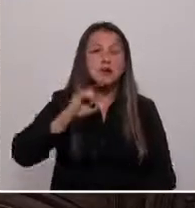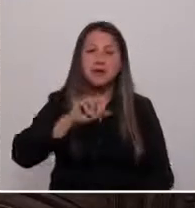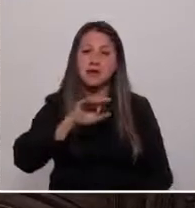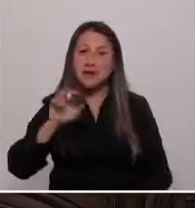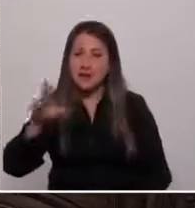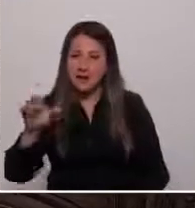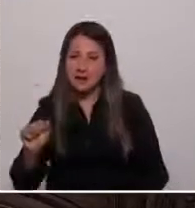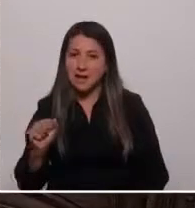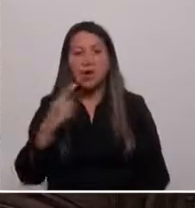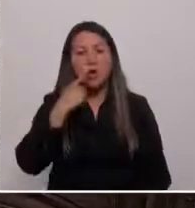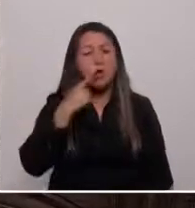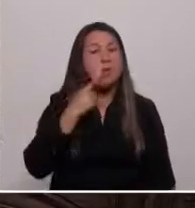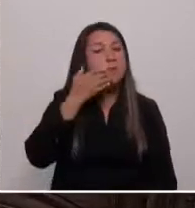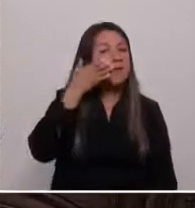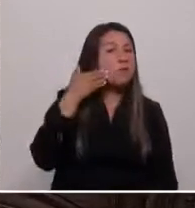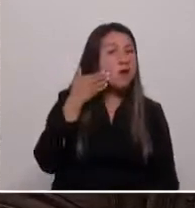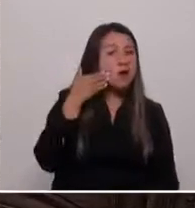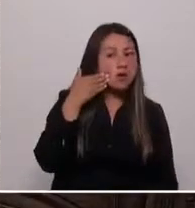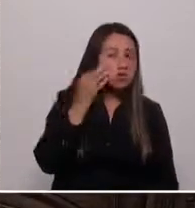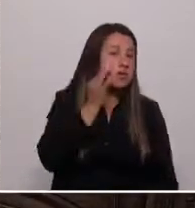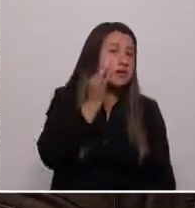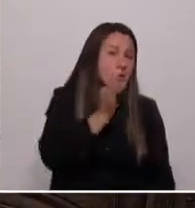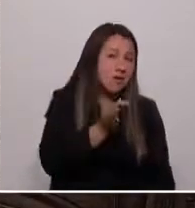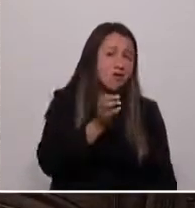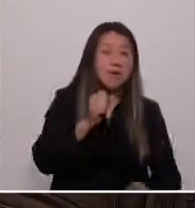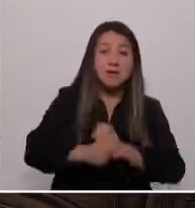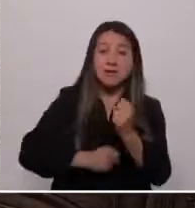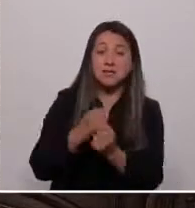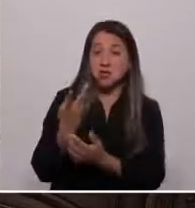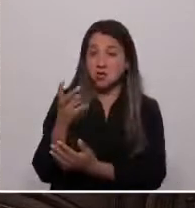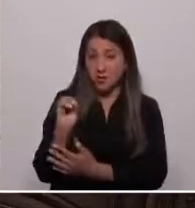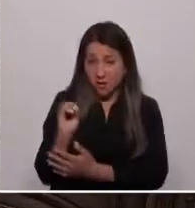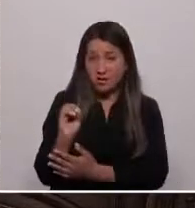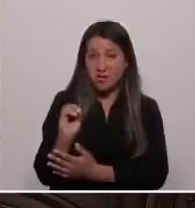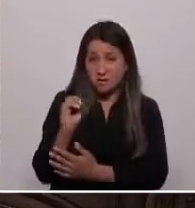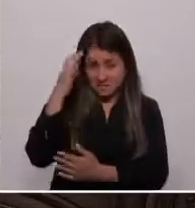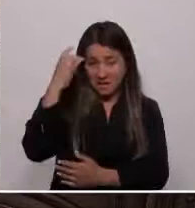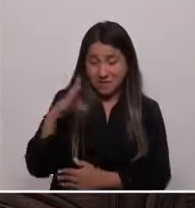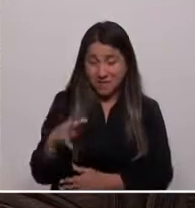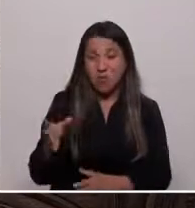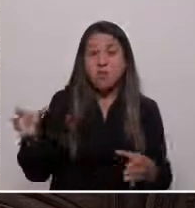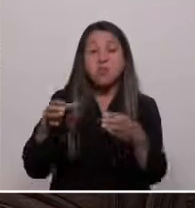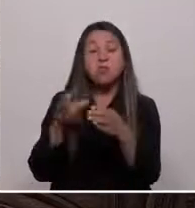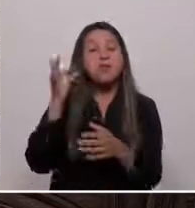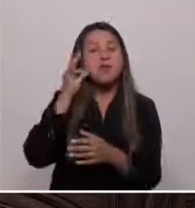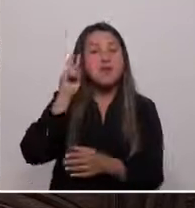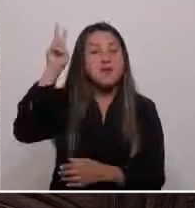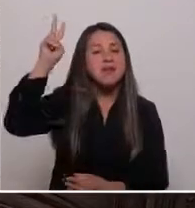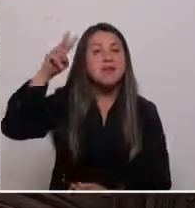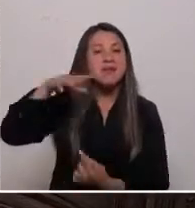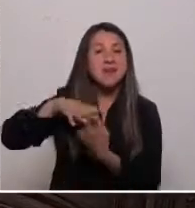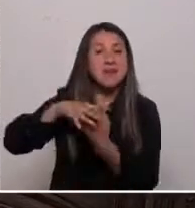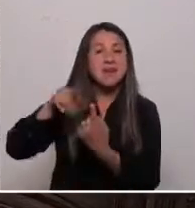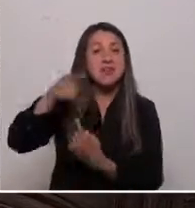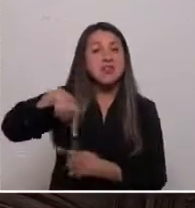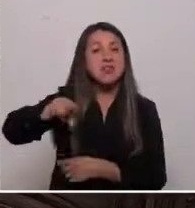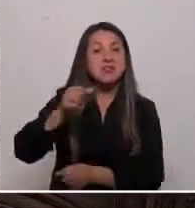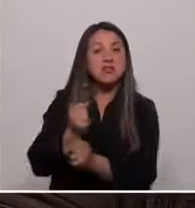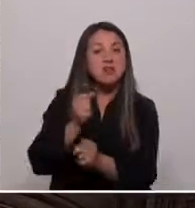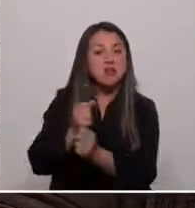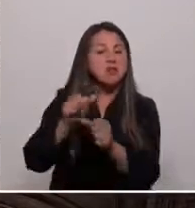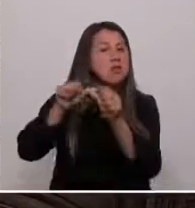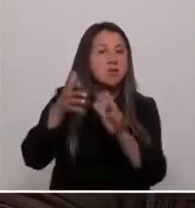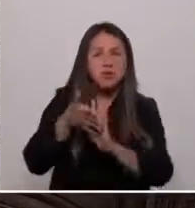blancos y ricos. El siglo XX arrastró esa deuda con mujeres indígenas y trabajadores durante toda su